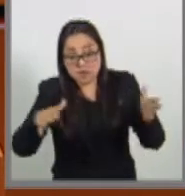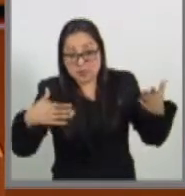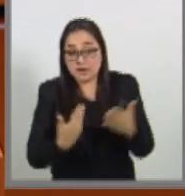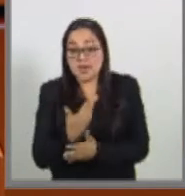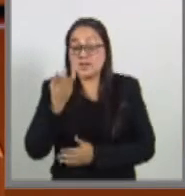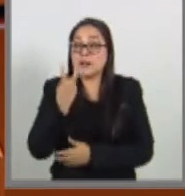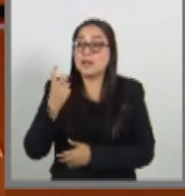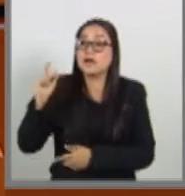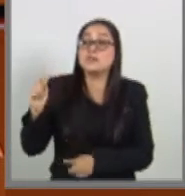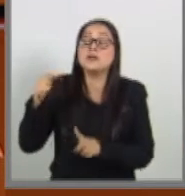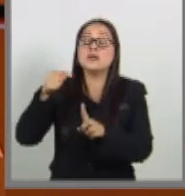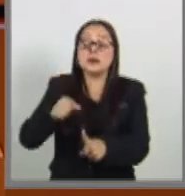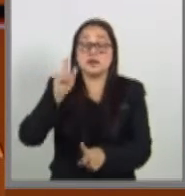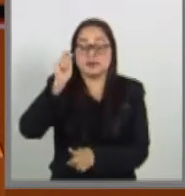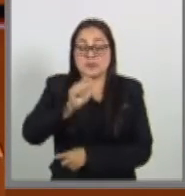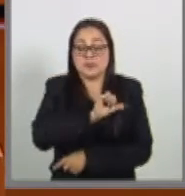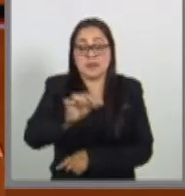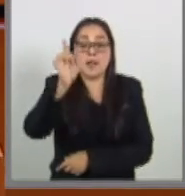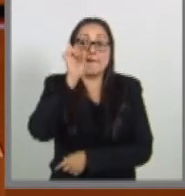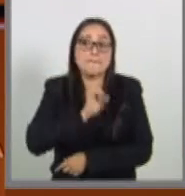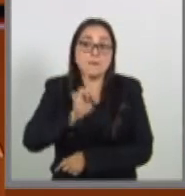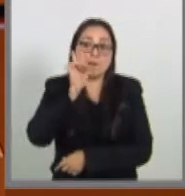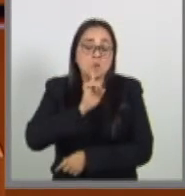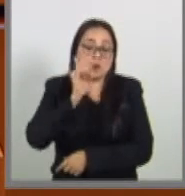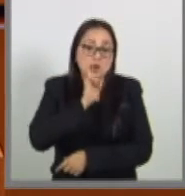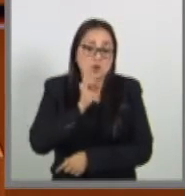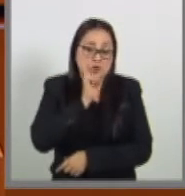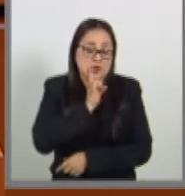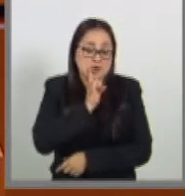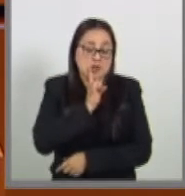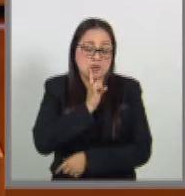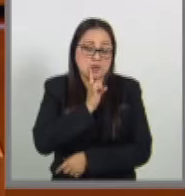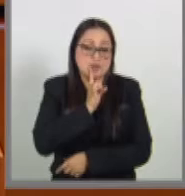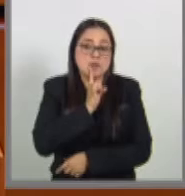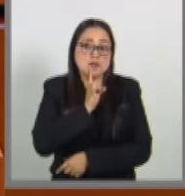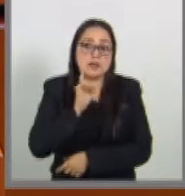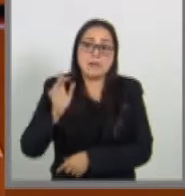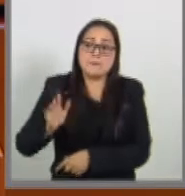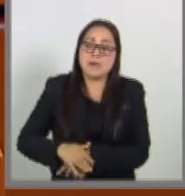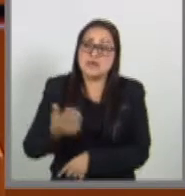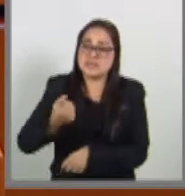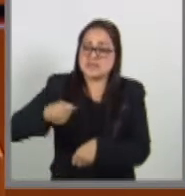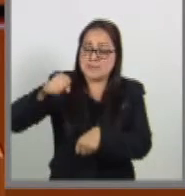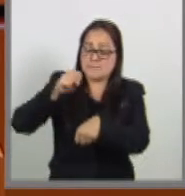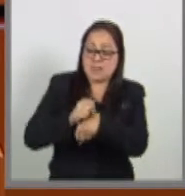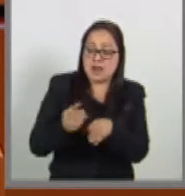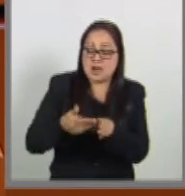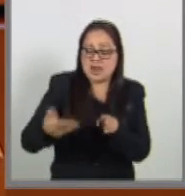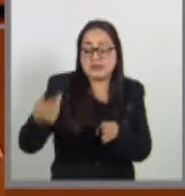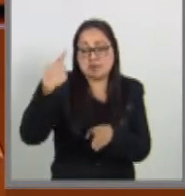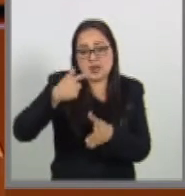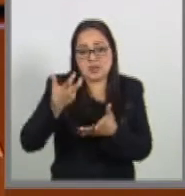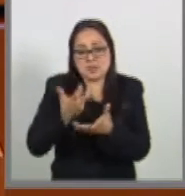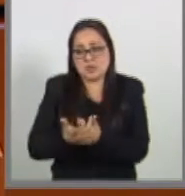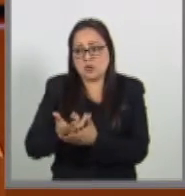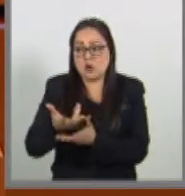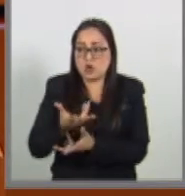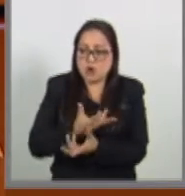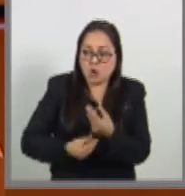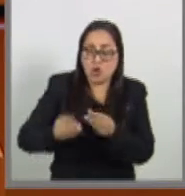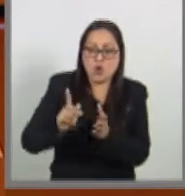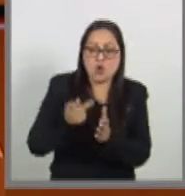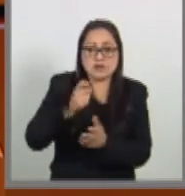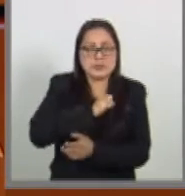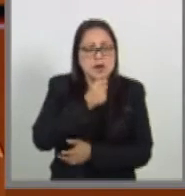toda puntualidad que las mujeres deben gozar el mayor número de semanas posibles para restablecer su